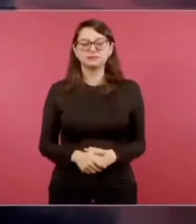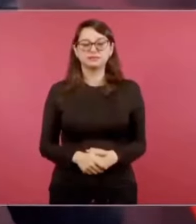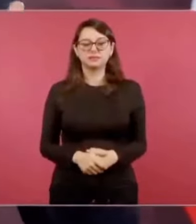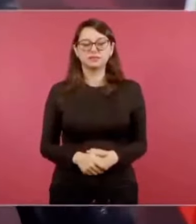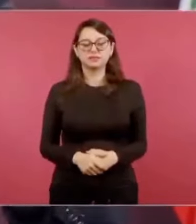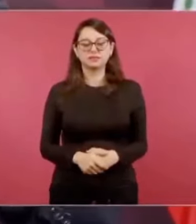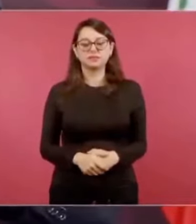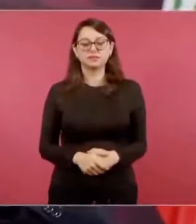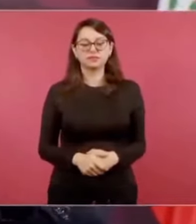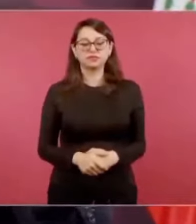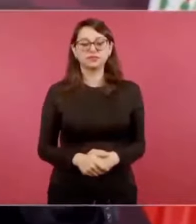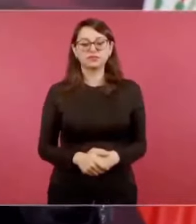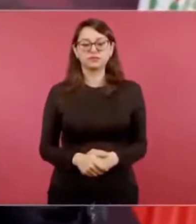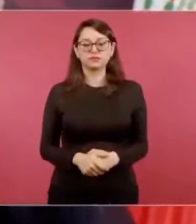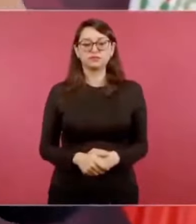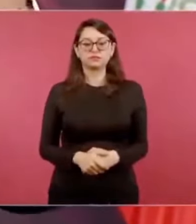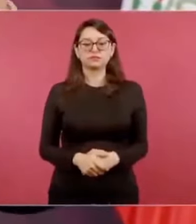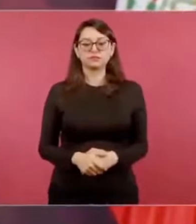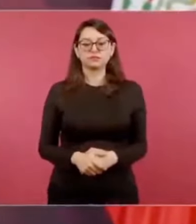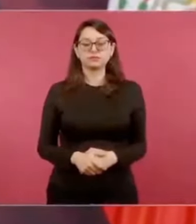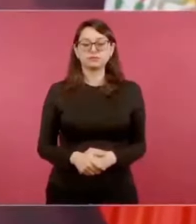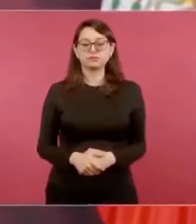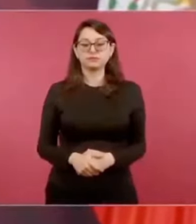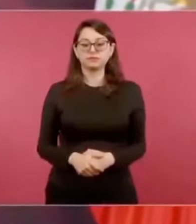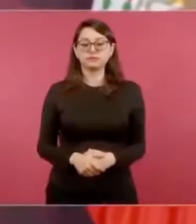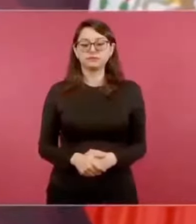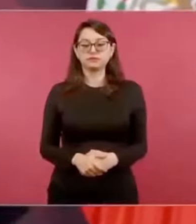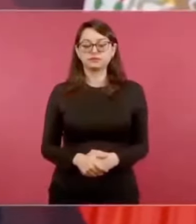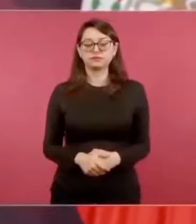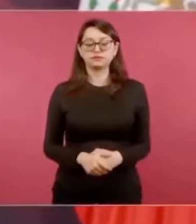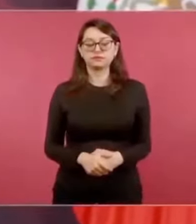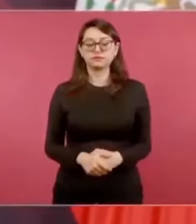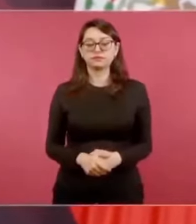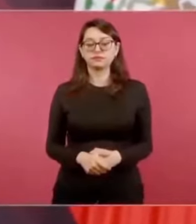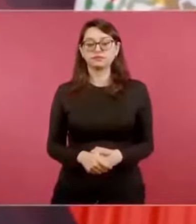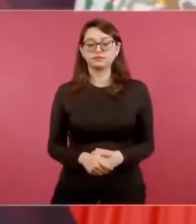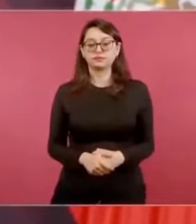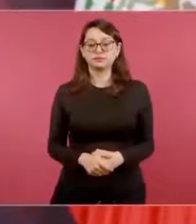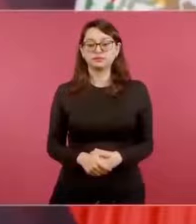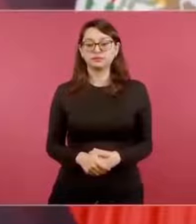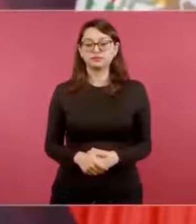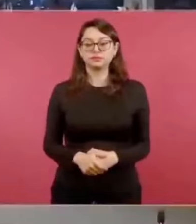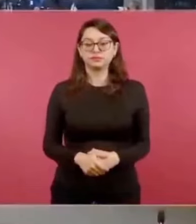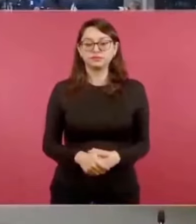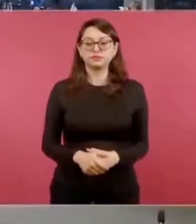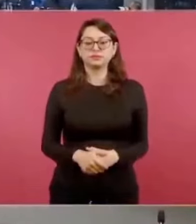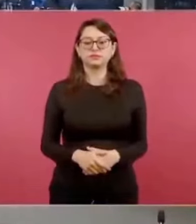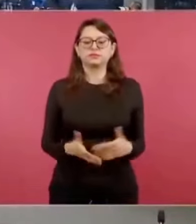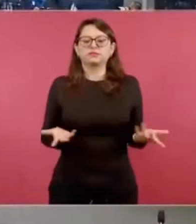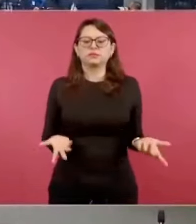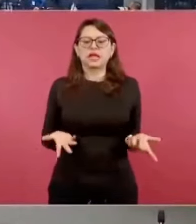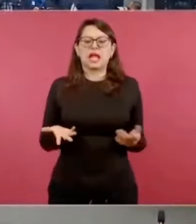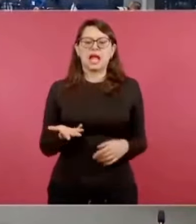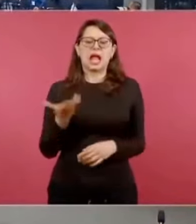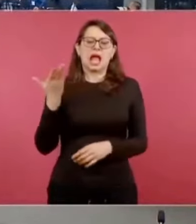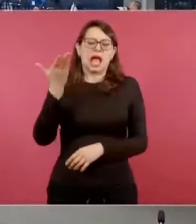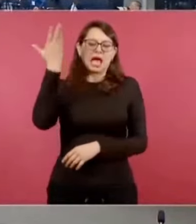porque antes había el político, corrupto, cínico,